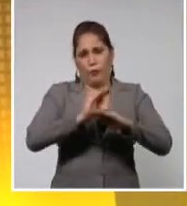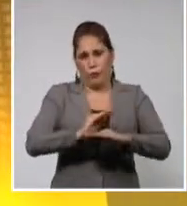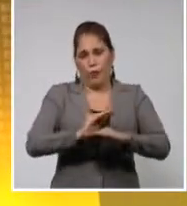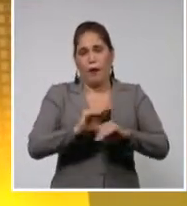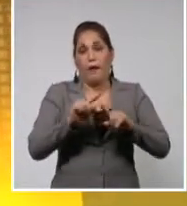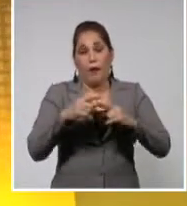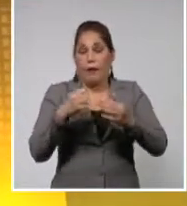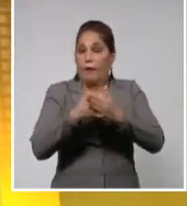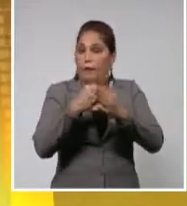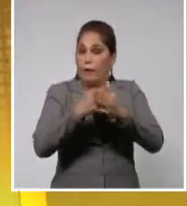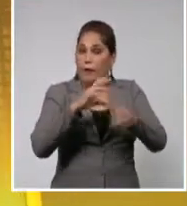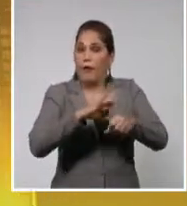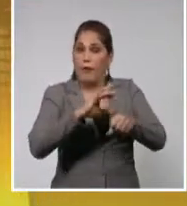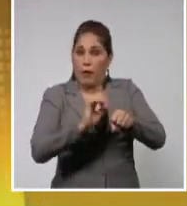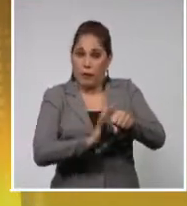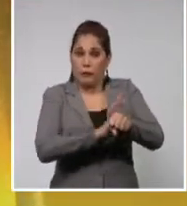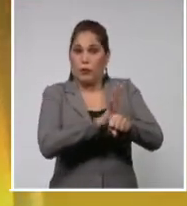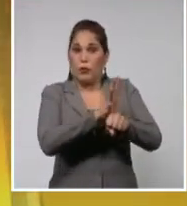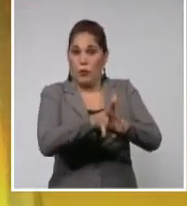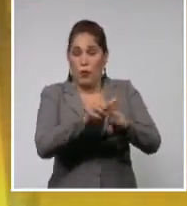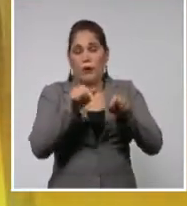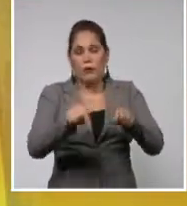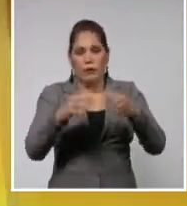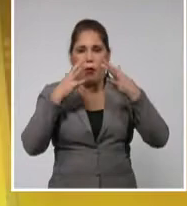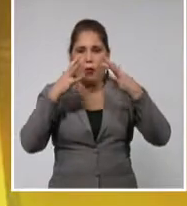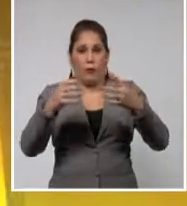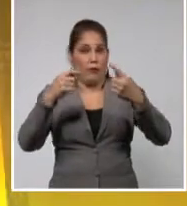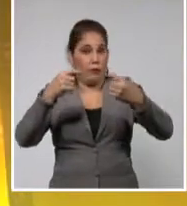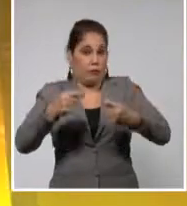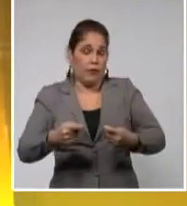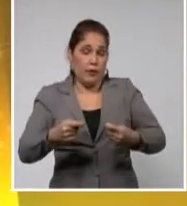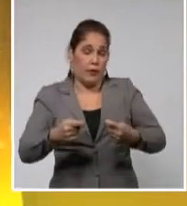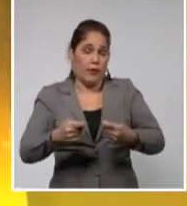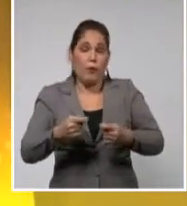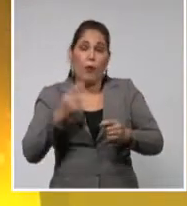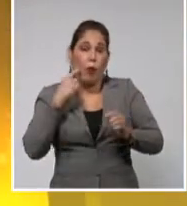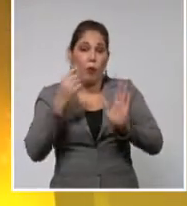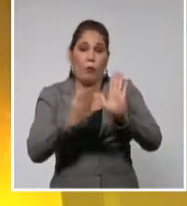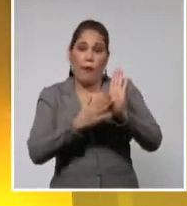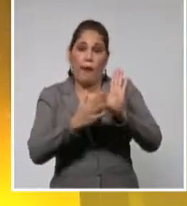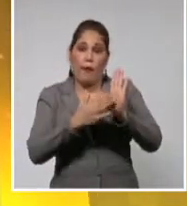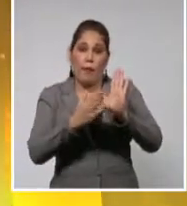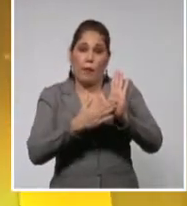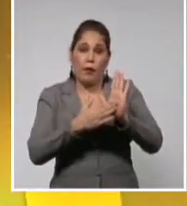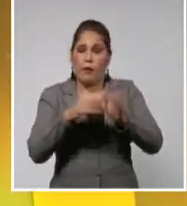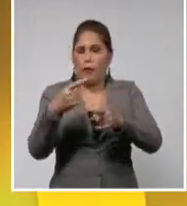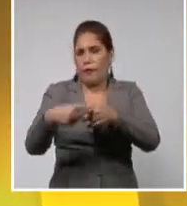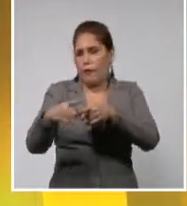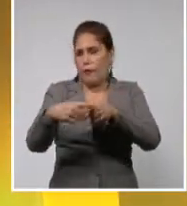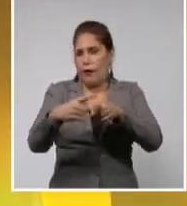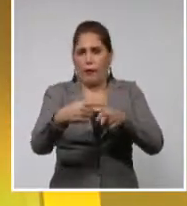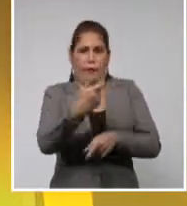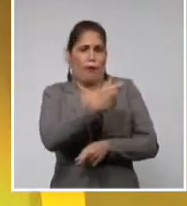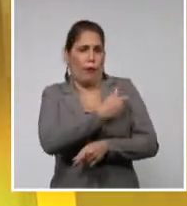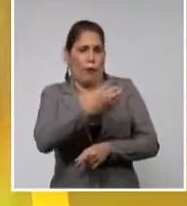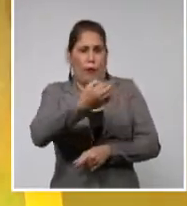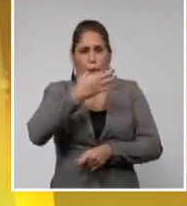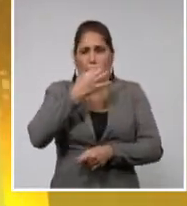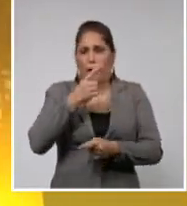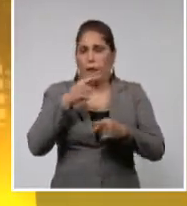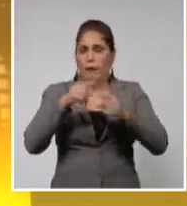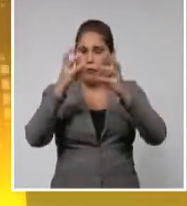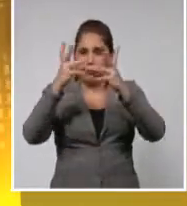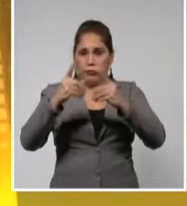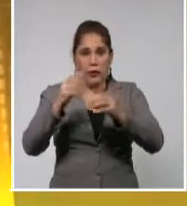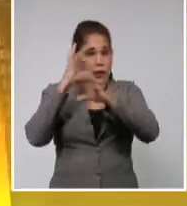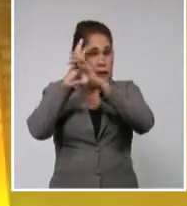enfrentamientos a enfermedades como esta, juega un papel decisivo, como demuestran todos los productos que estamos aplicando, con resultados